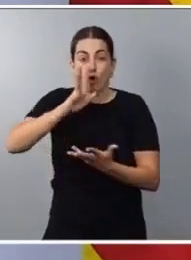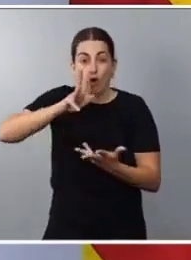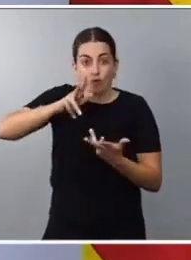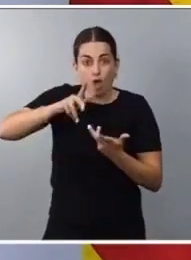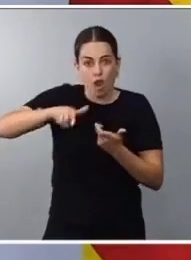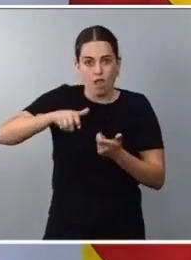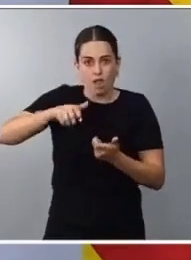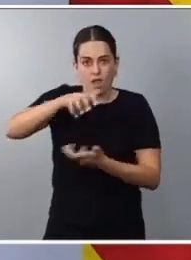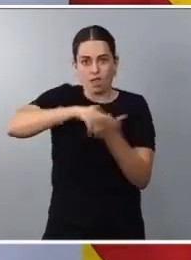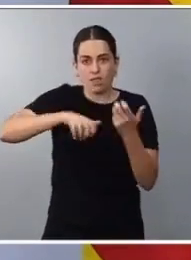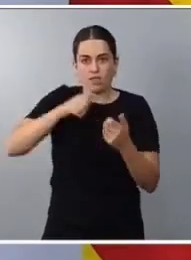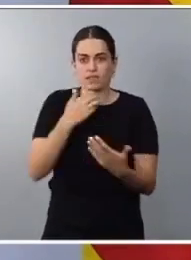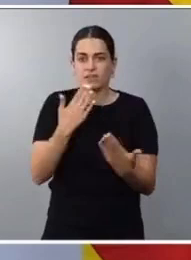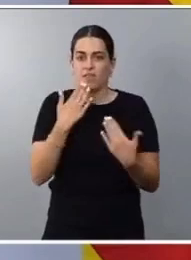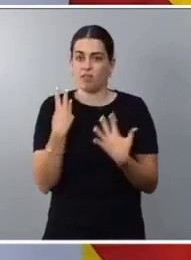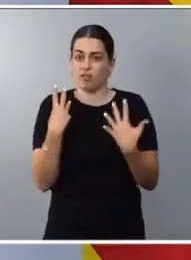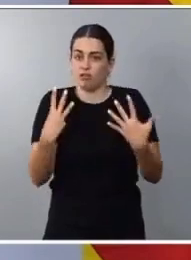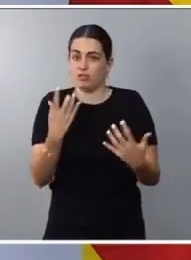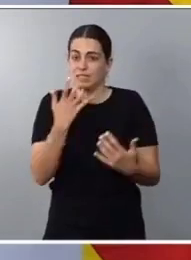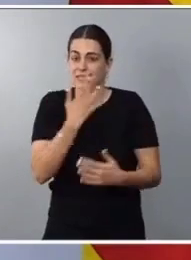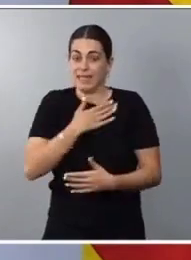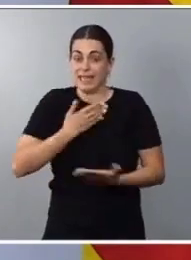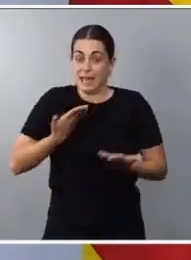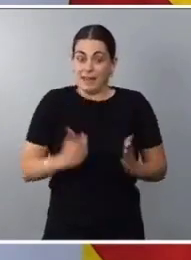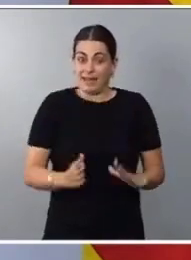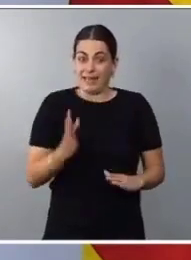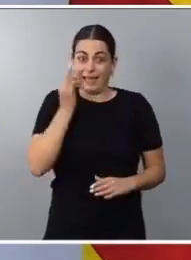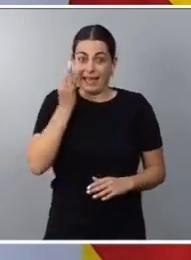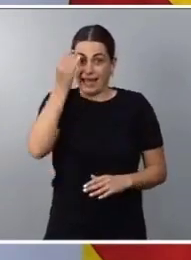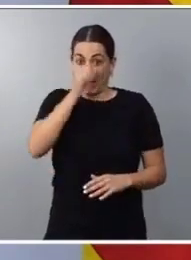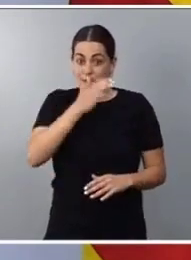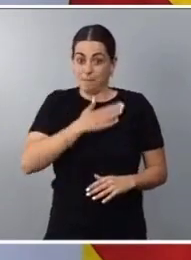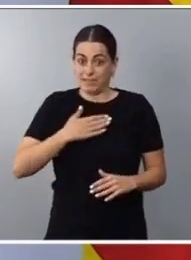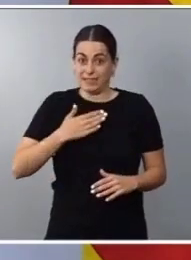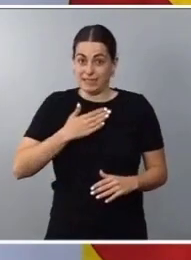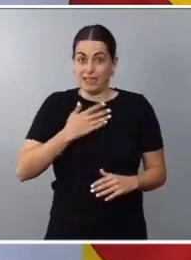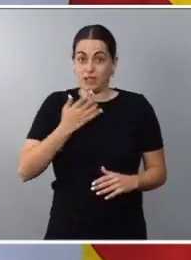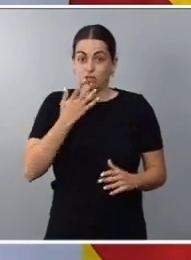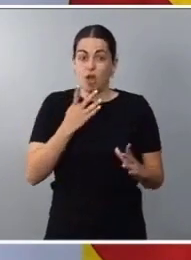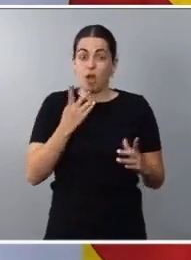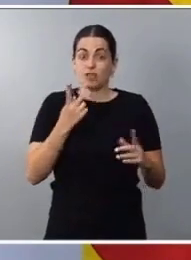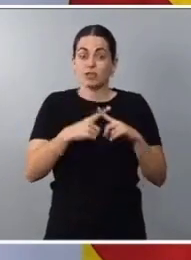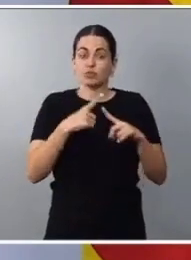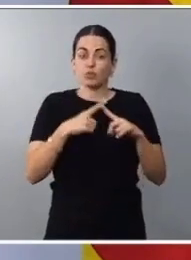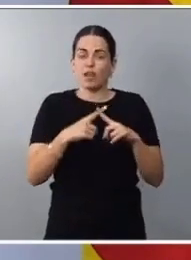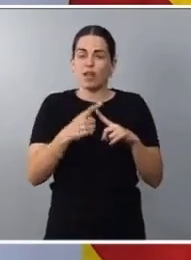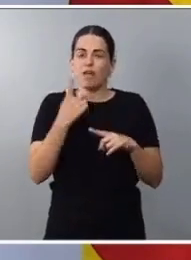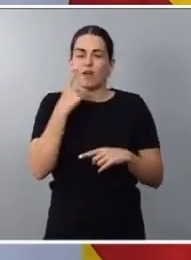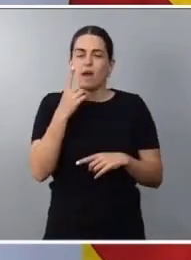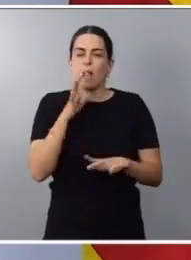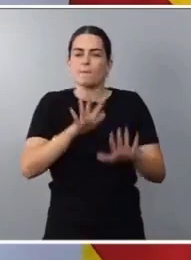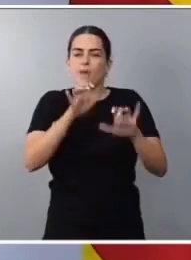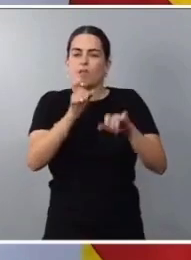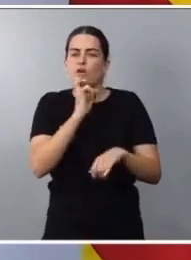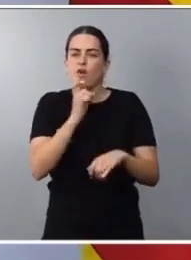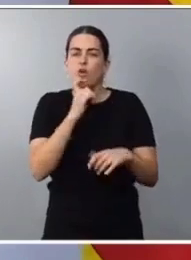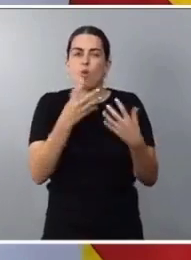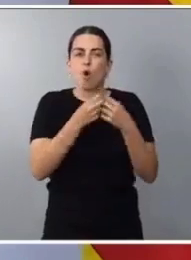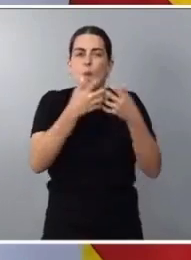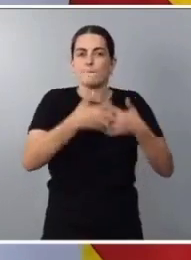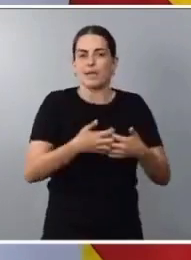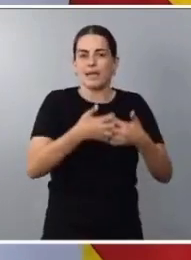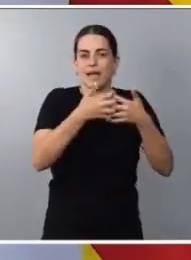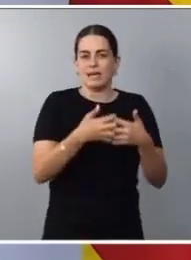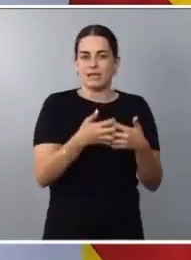queremos que nuestros hijos e hijas empiecen a aprender sobre su sexualidad a través de mecanismos que no cuentan con